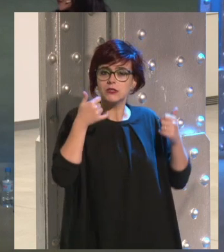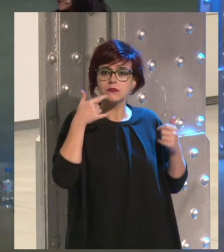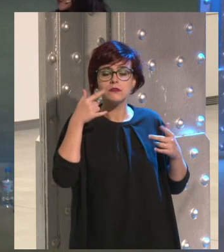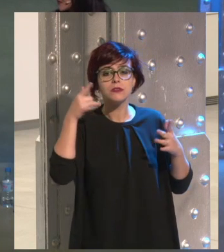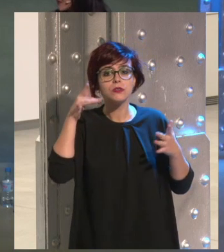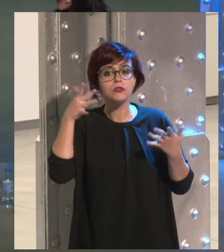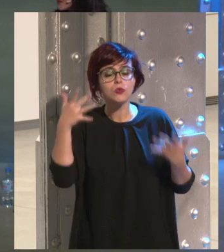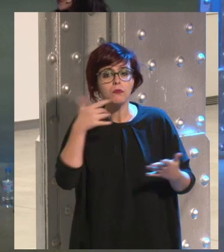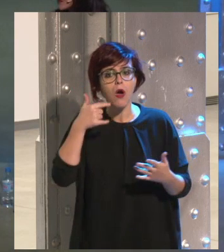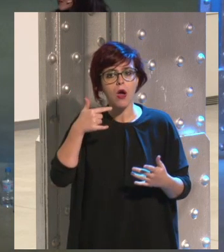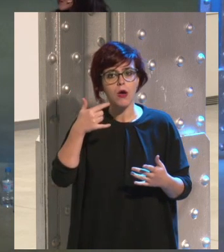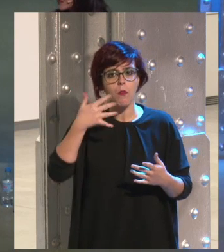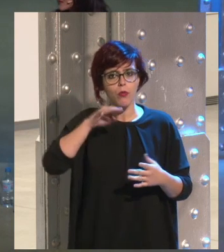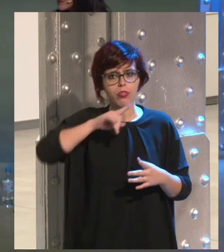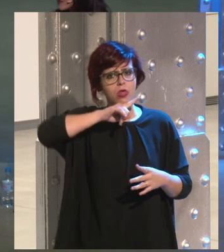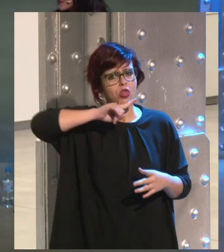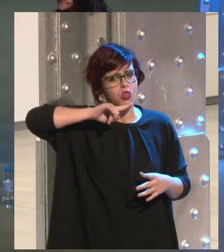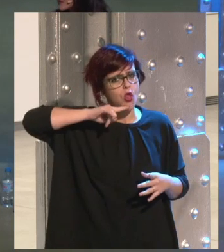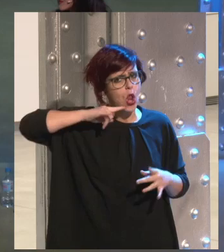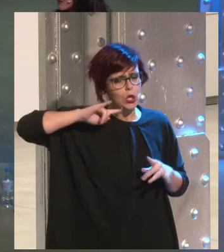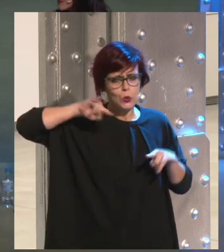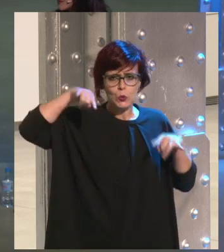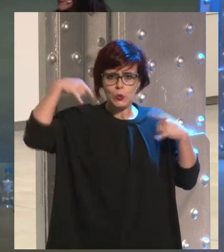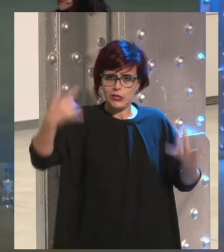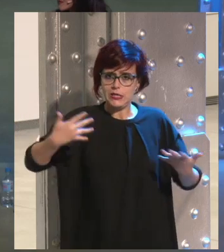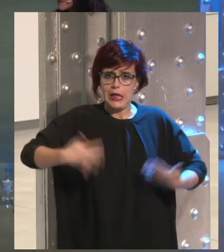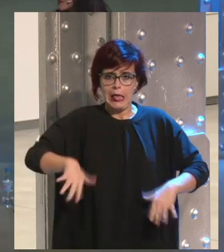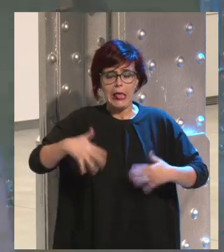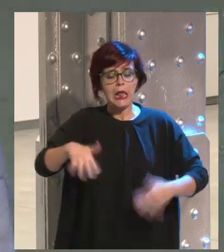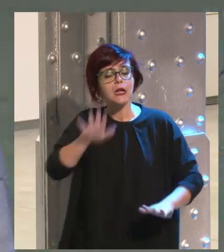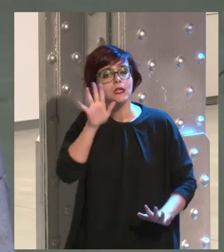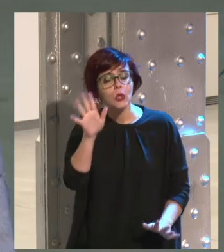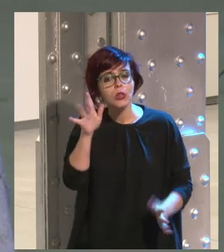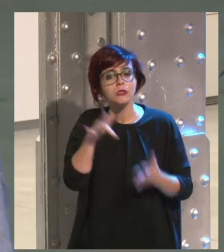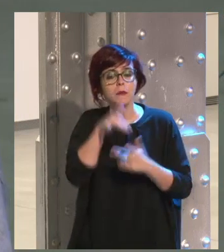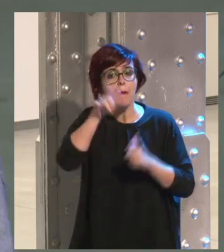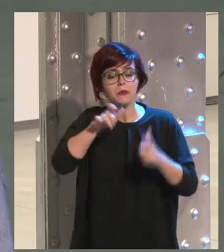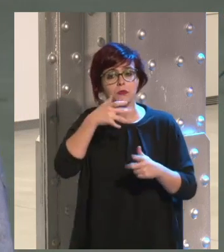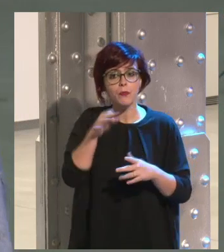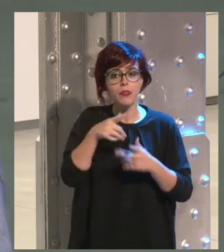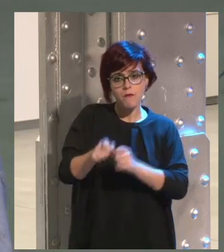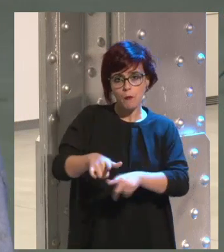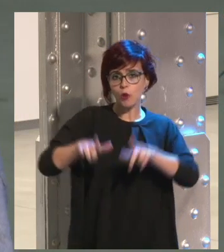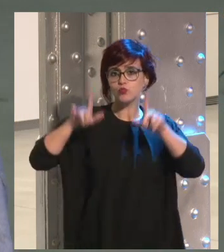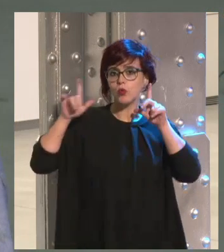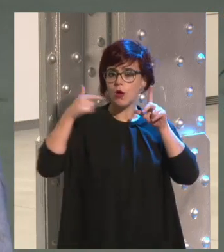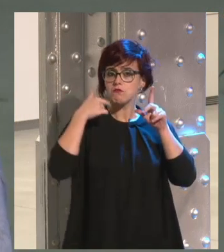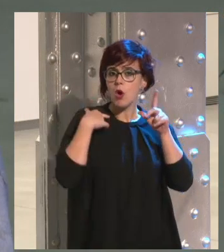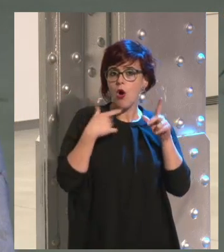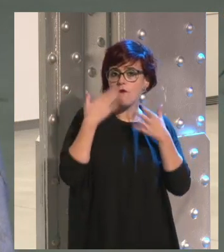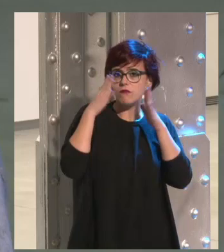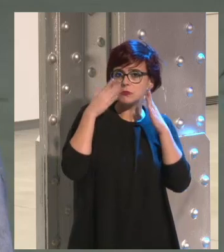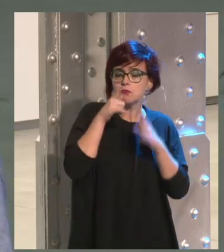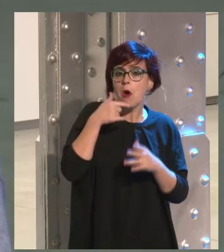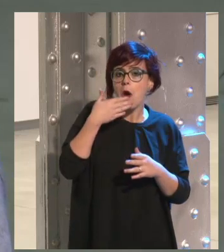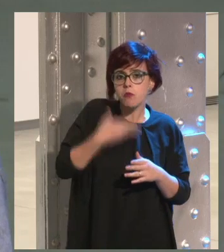en la que te pongan te puede doler extraordinariamente y mira habrá gente que verá a los demás postureando en Facebook y él está aburrido